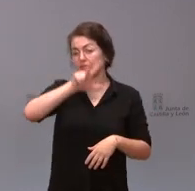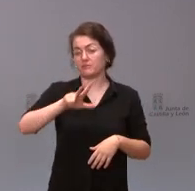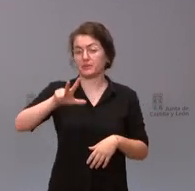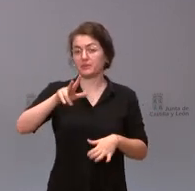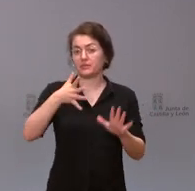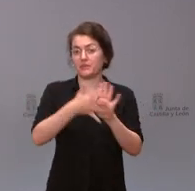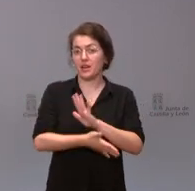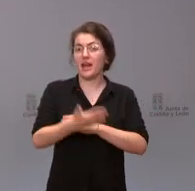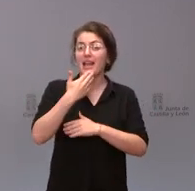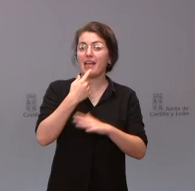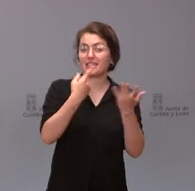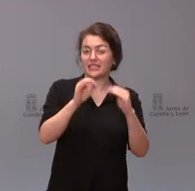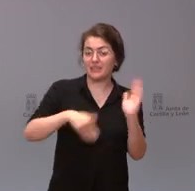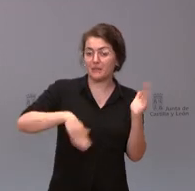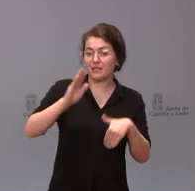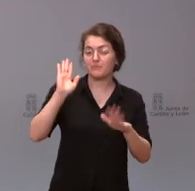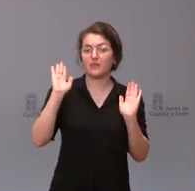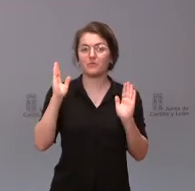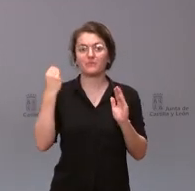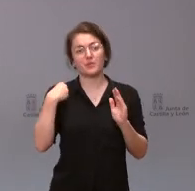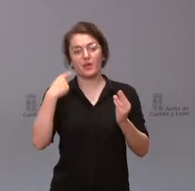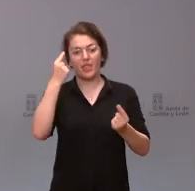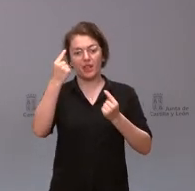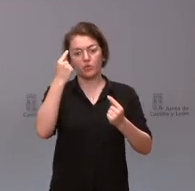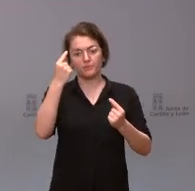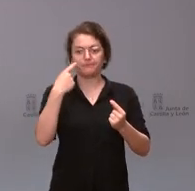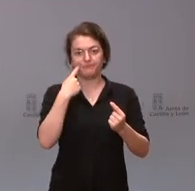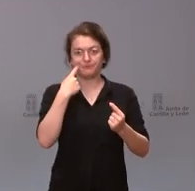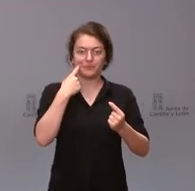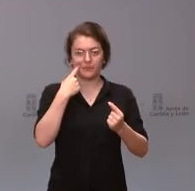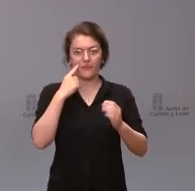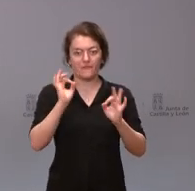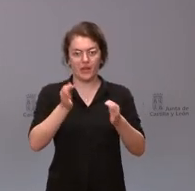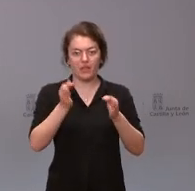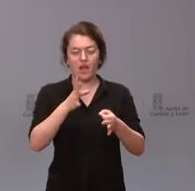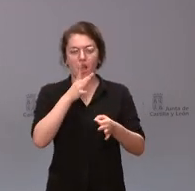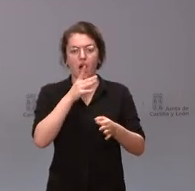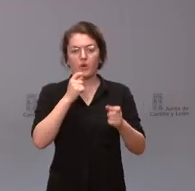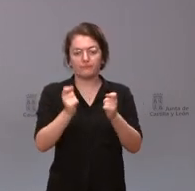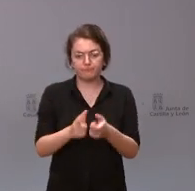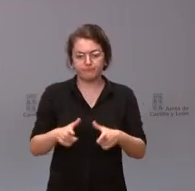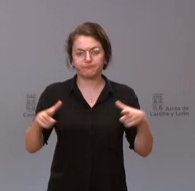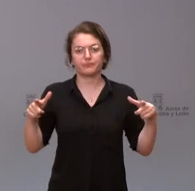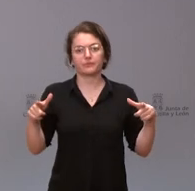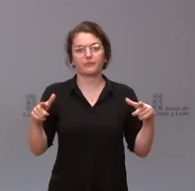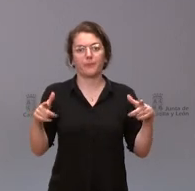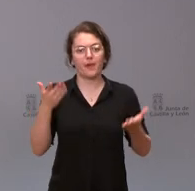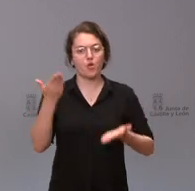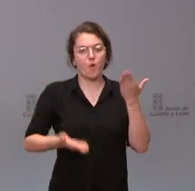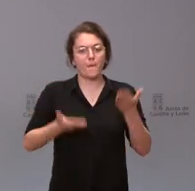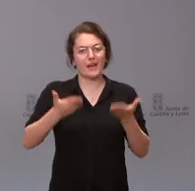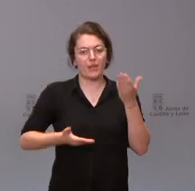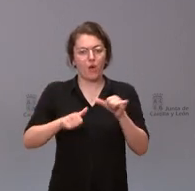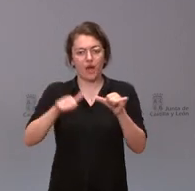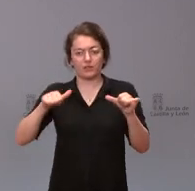pero los datos son suficientemente elocuentes para examinar que está habiendo un aumento de casos respecto de los precedentes siempre